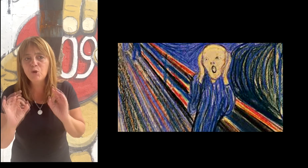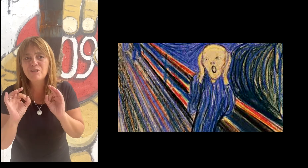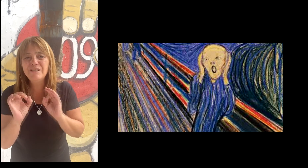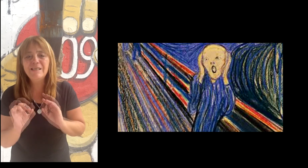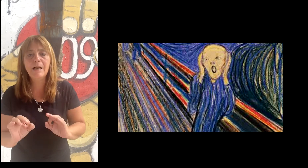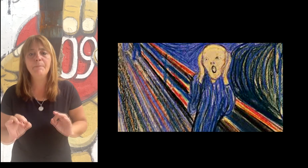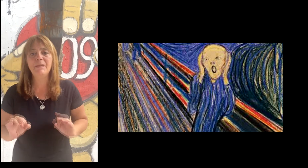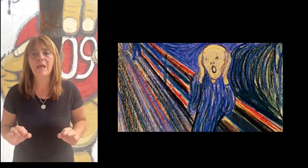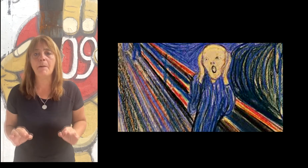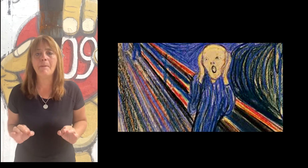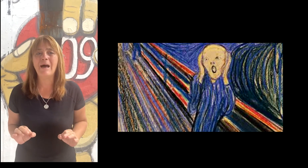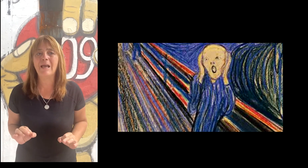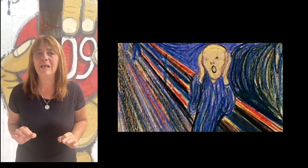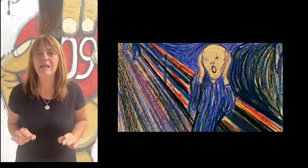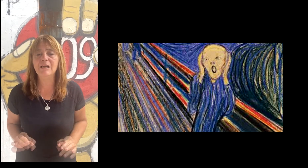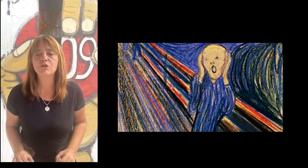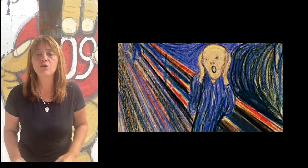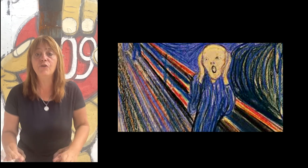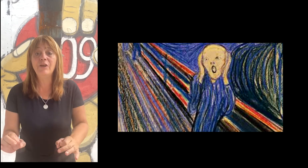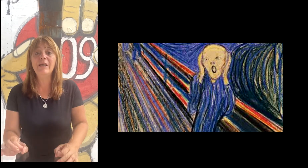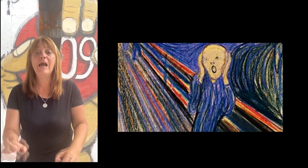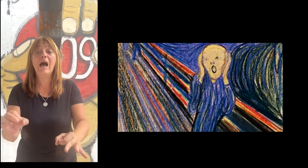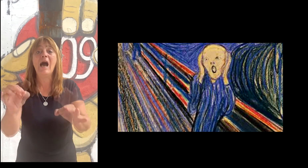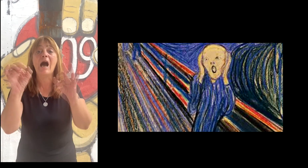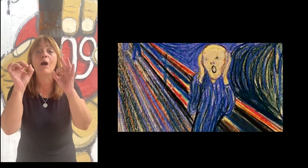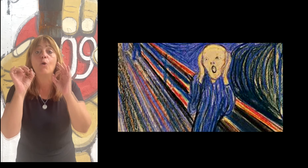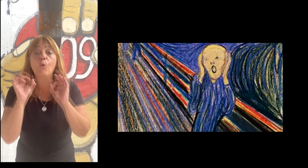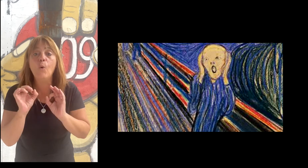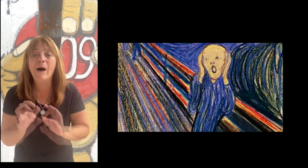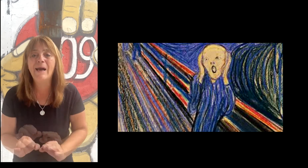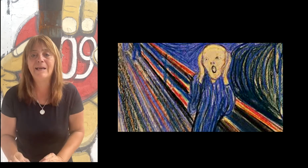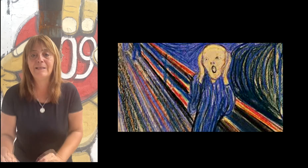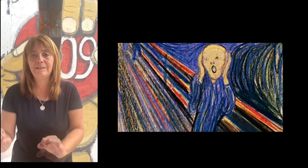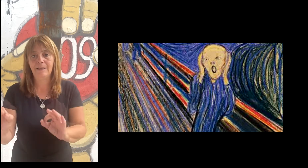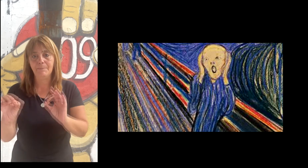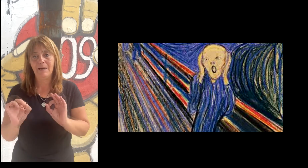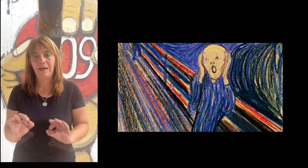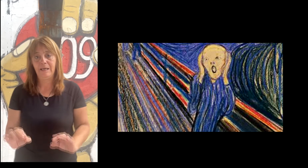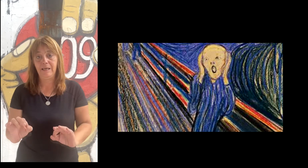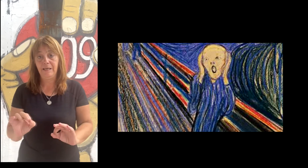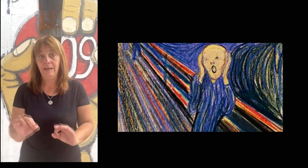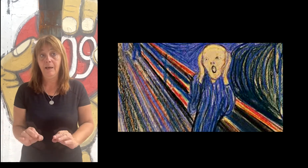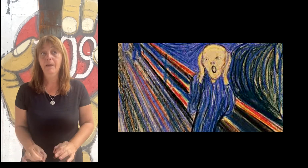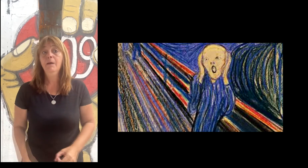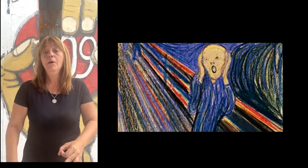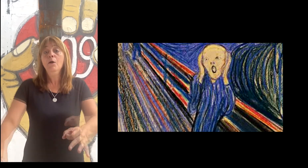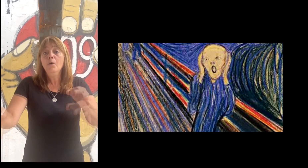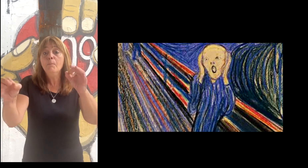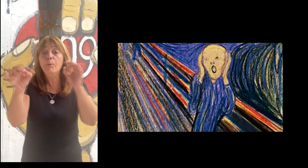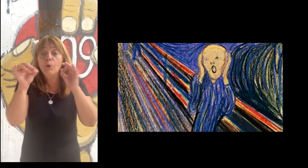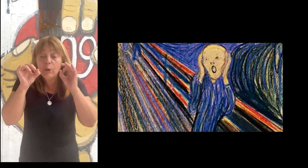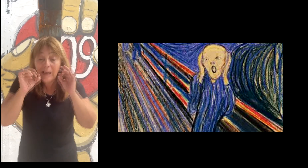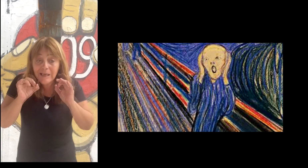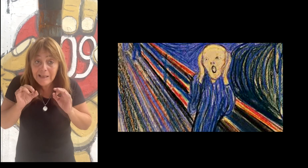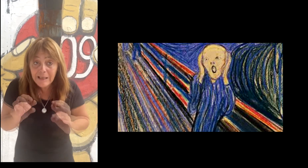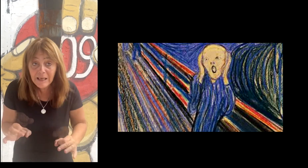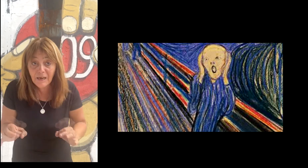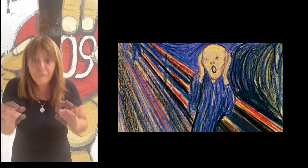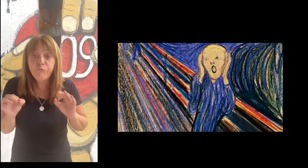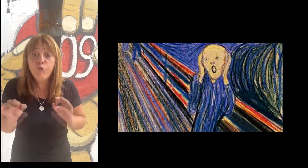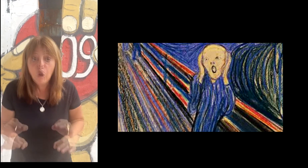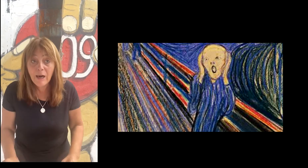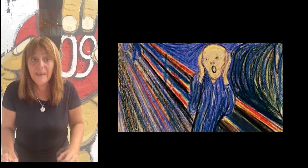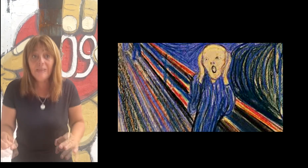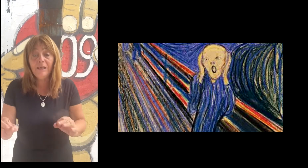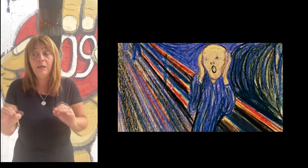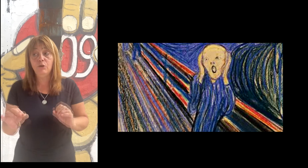A ver, no tienen vergüenza, porque a esta altura no se puede decir otra cosa, no tienen vergüenza, compran cosas